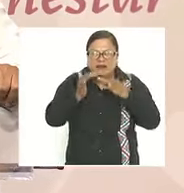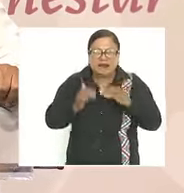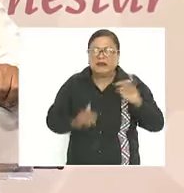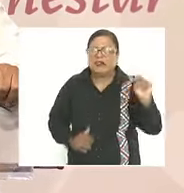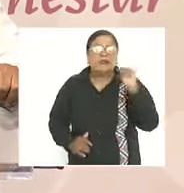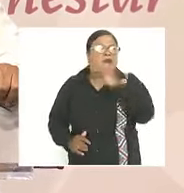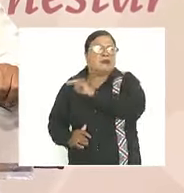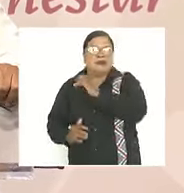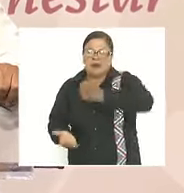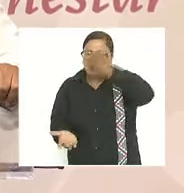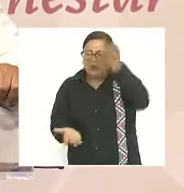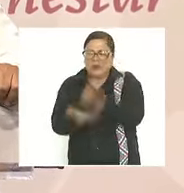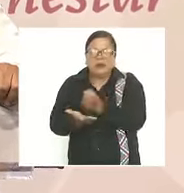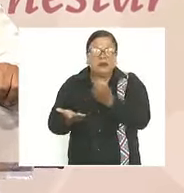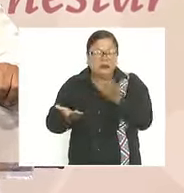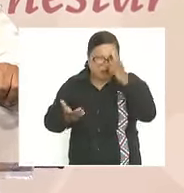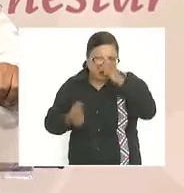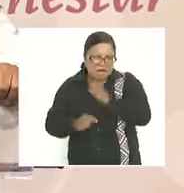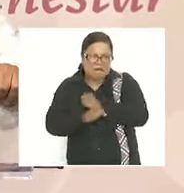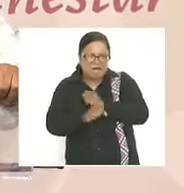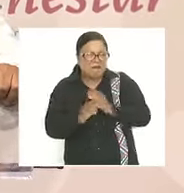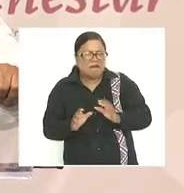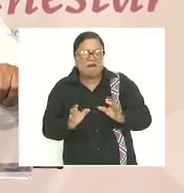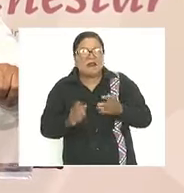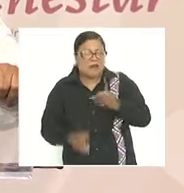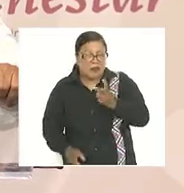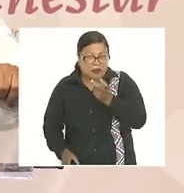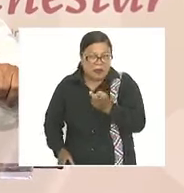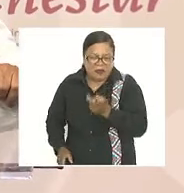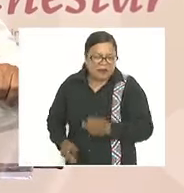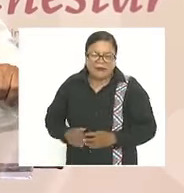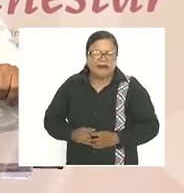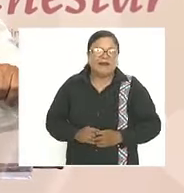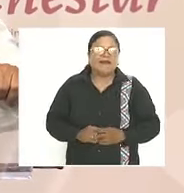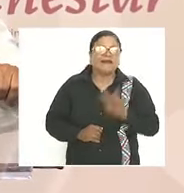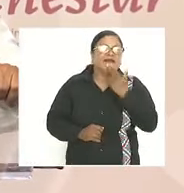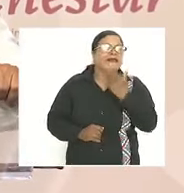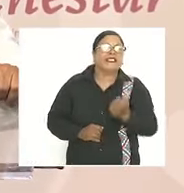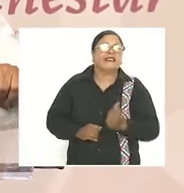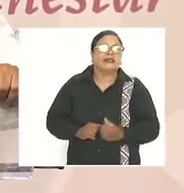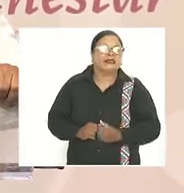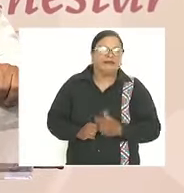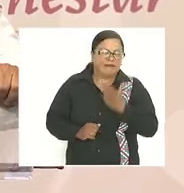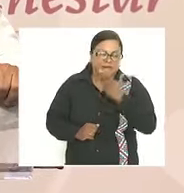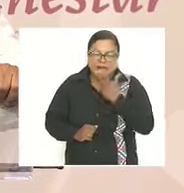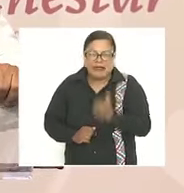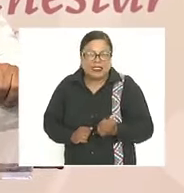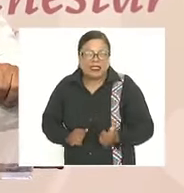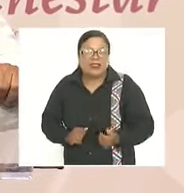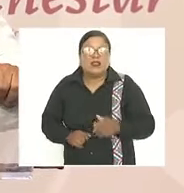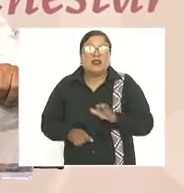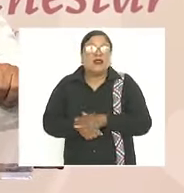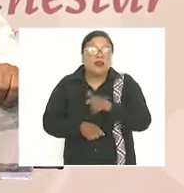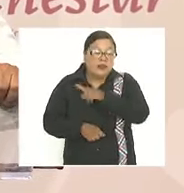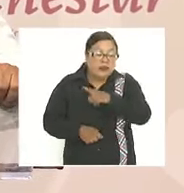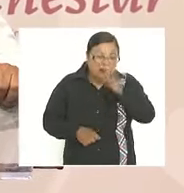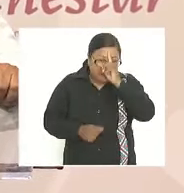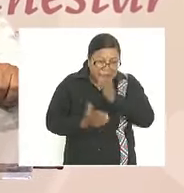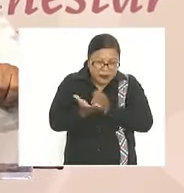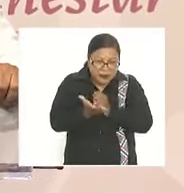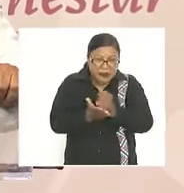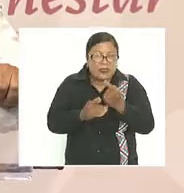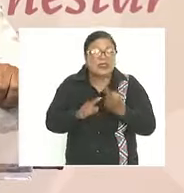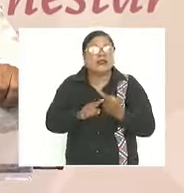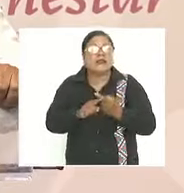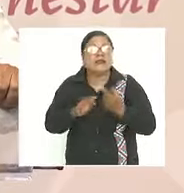dio un amparo pero eso no les va a funcionar porque van a decidir al final